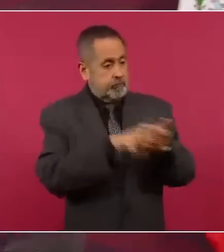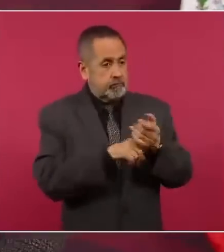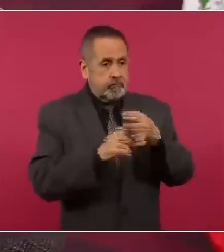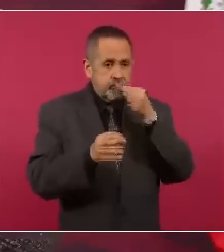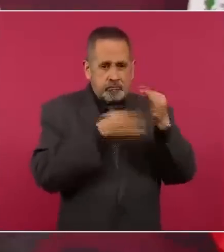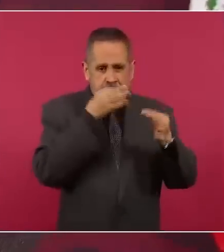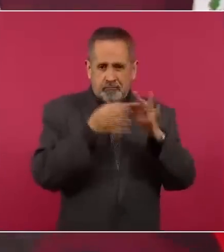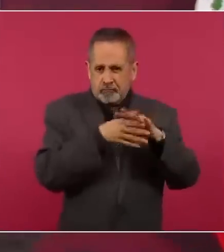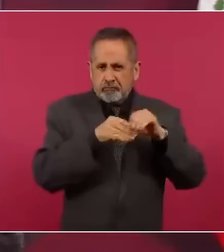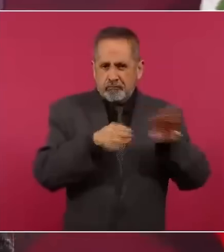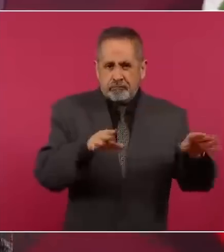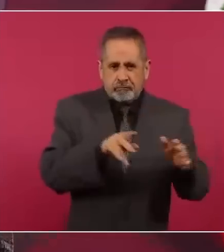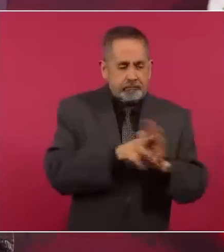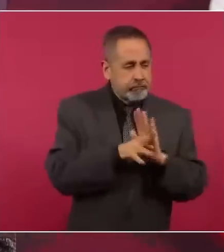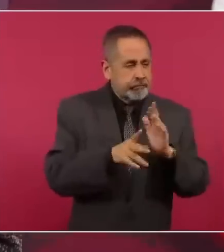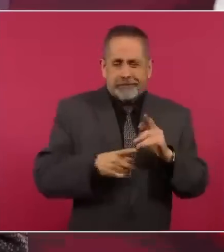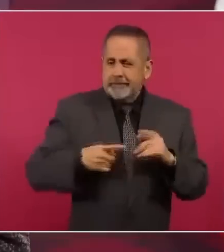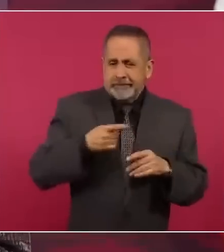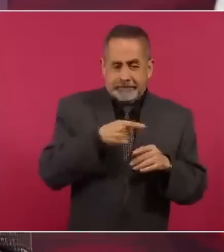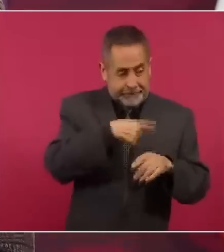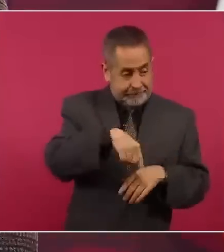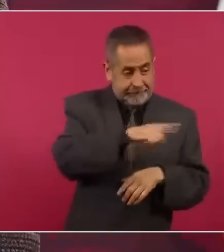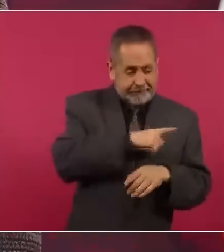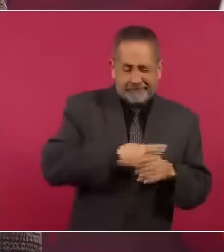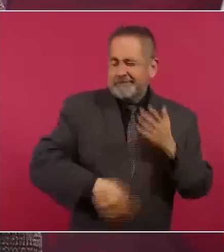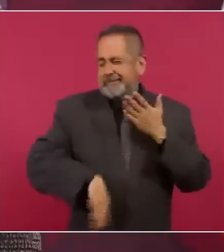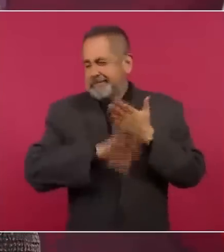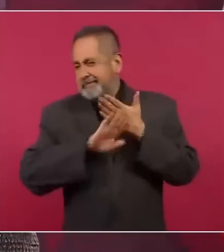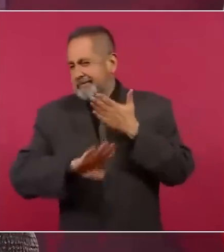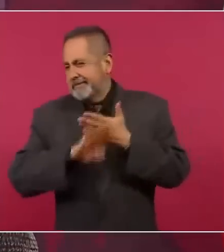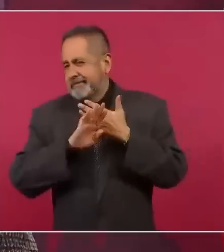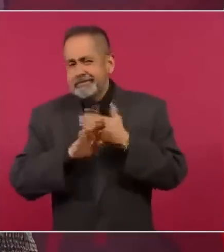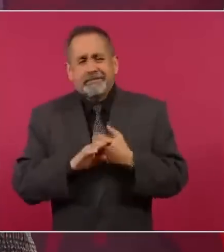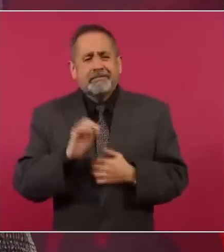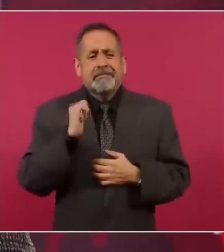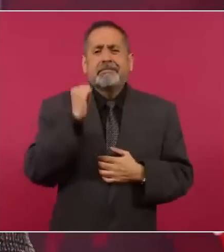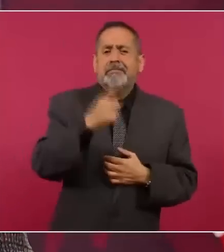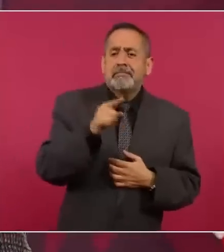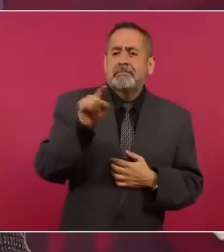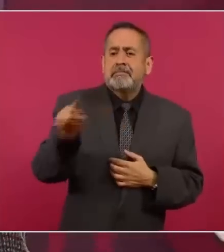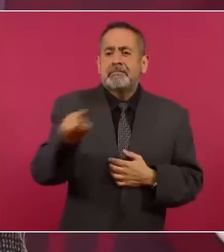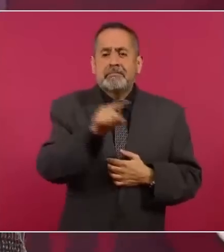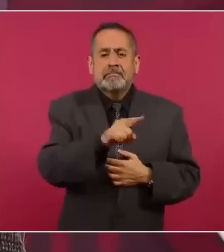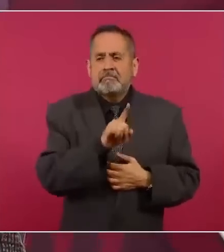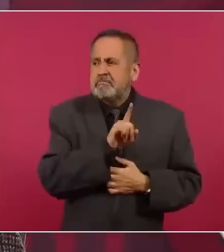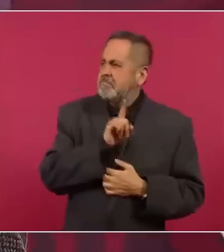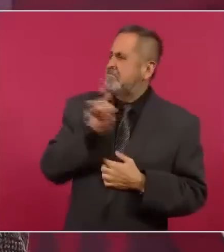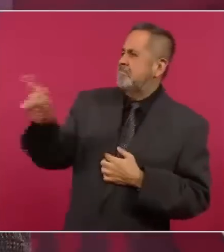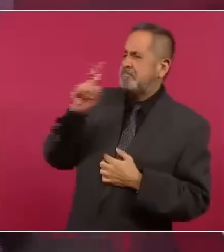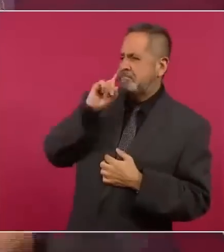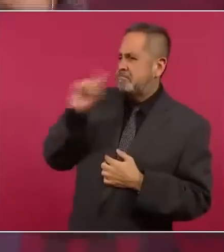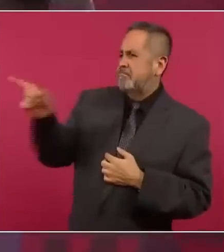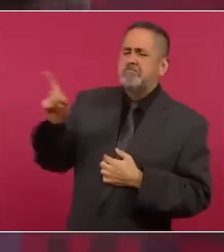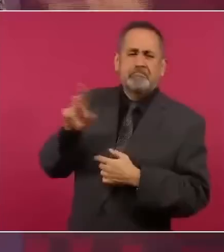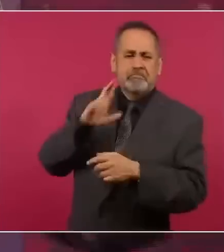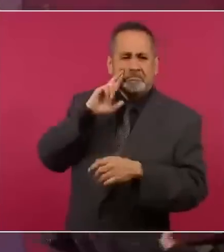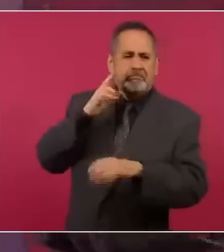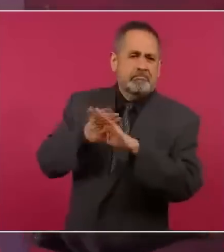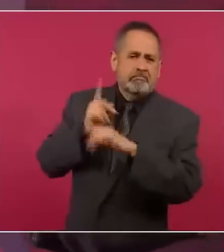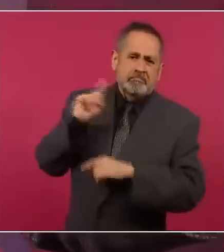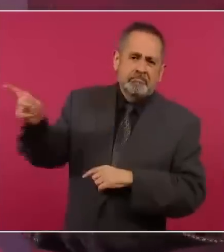para atacarnos por cualquier situación, están tan